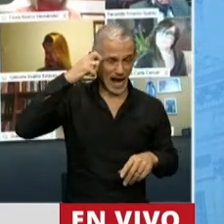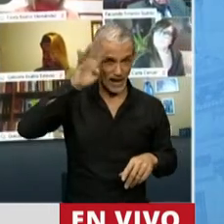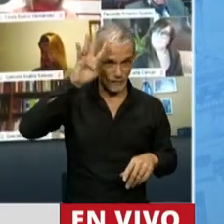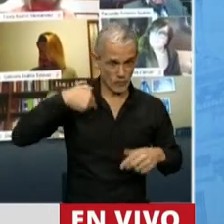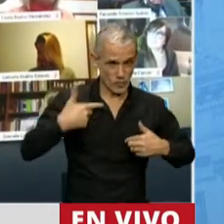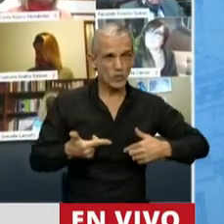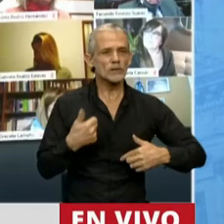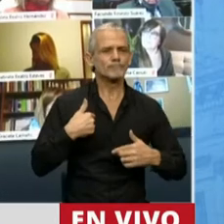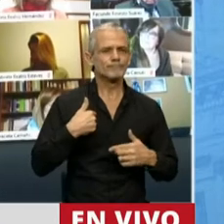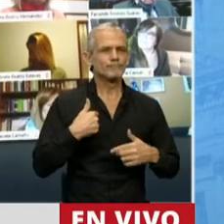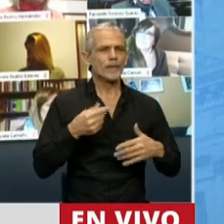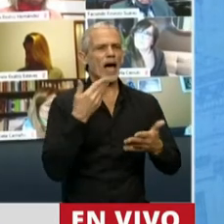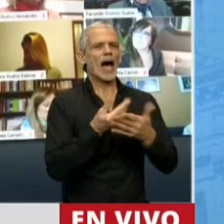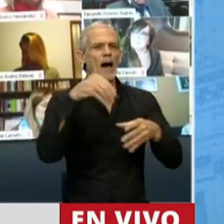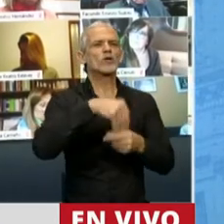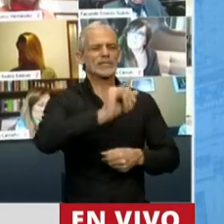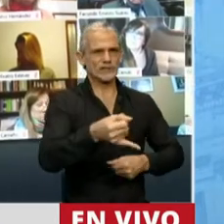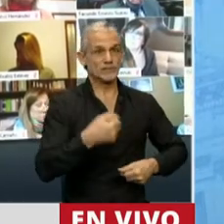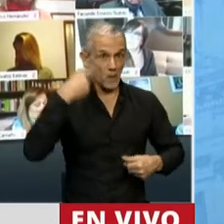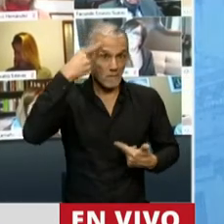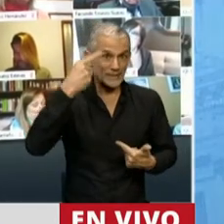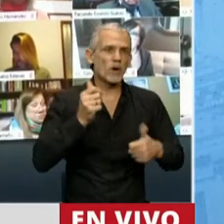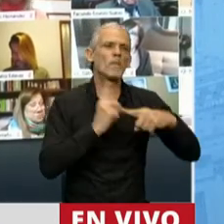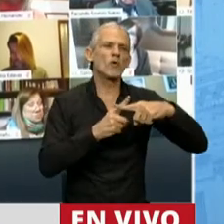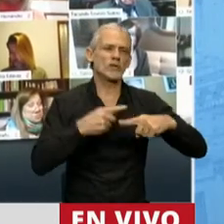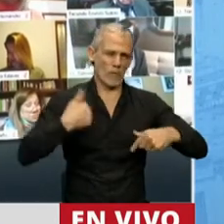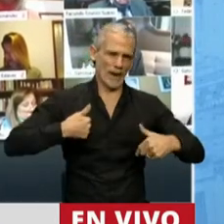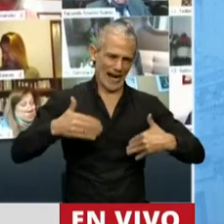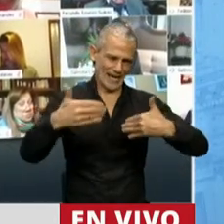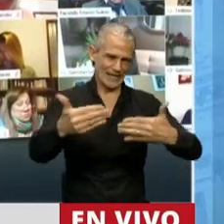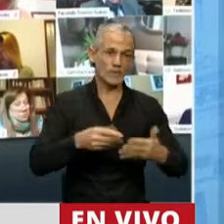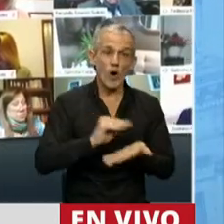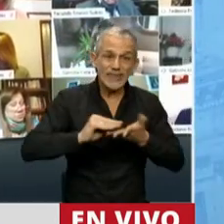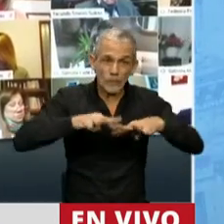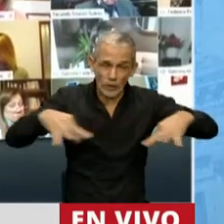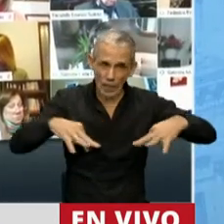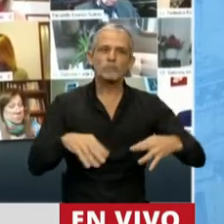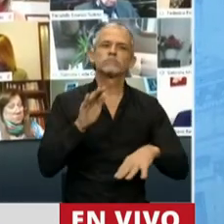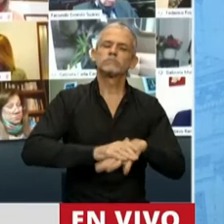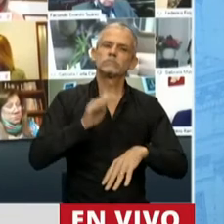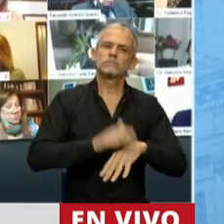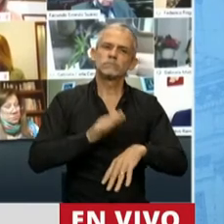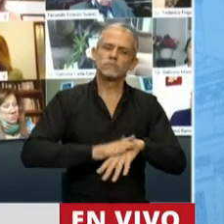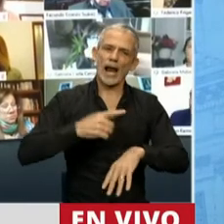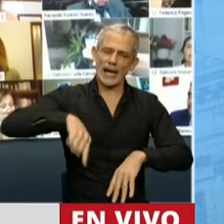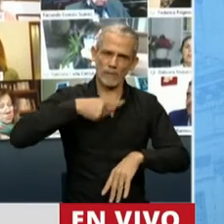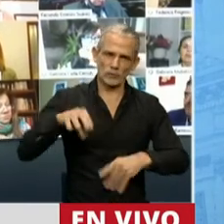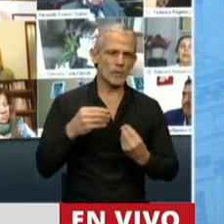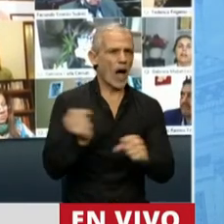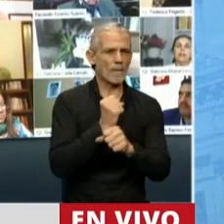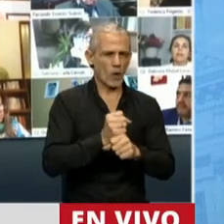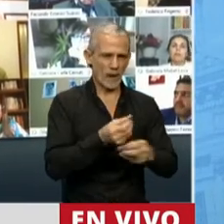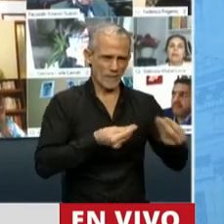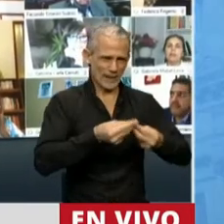entendemos que esto le hace bien al país. Pero sí creemos que los diputados tenemos que tener una responsabilidad al momento de aprobar el